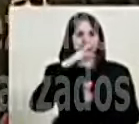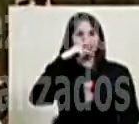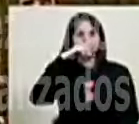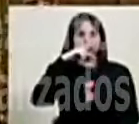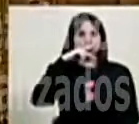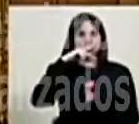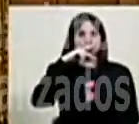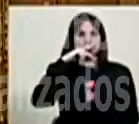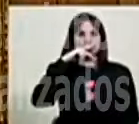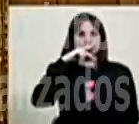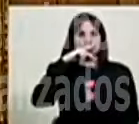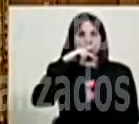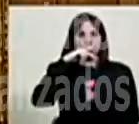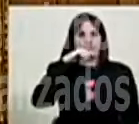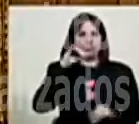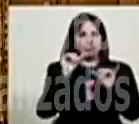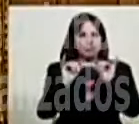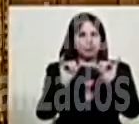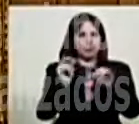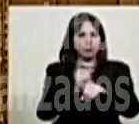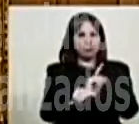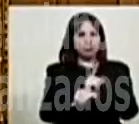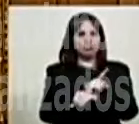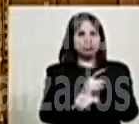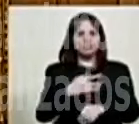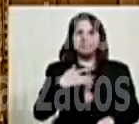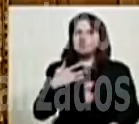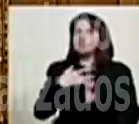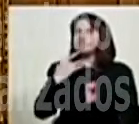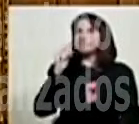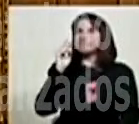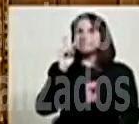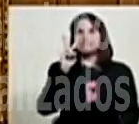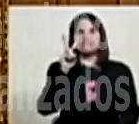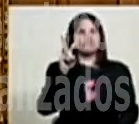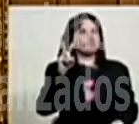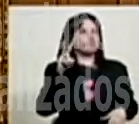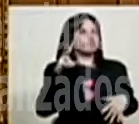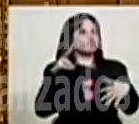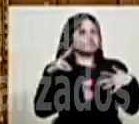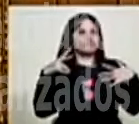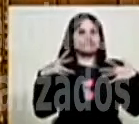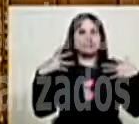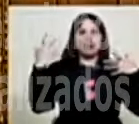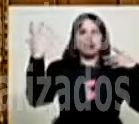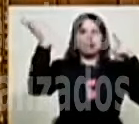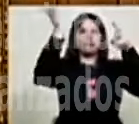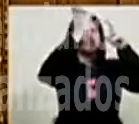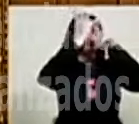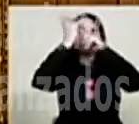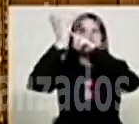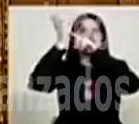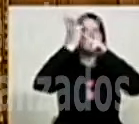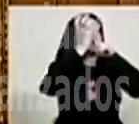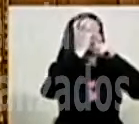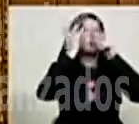Y ya en esos minutos sentí la presencia de un artefacto volador.